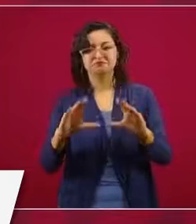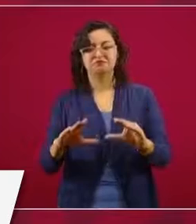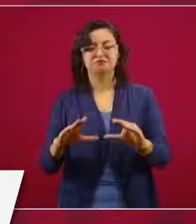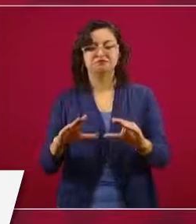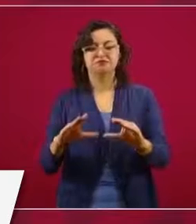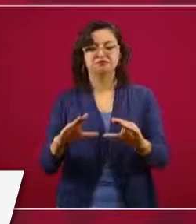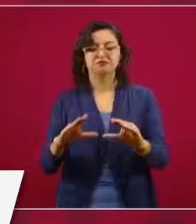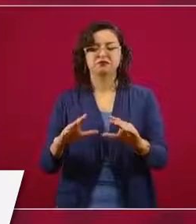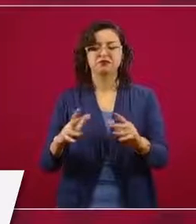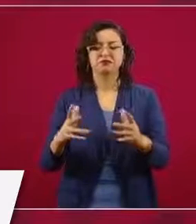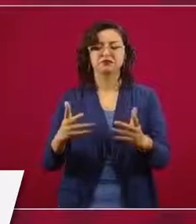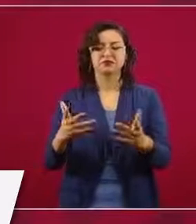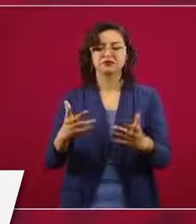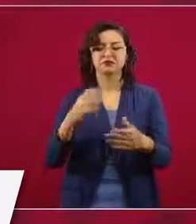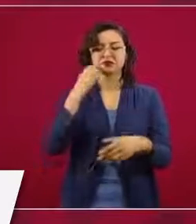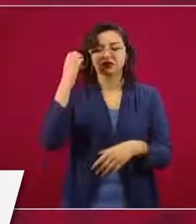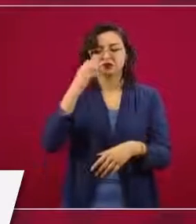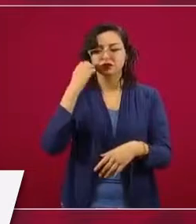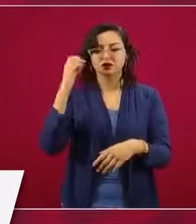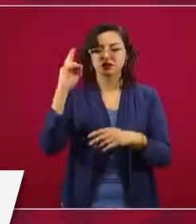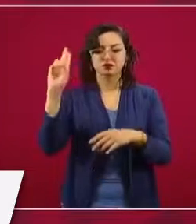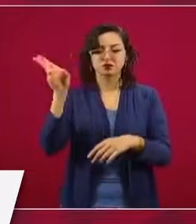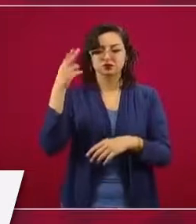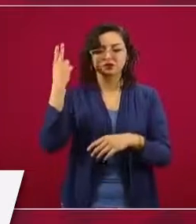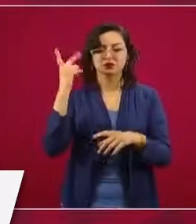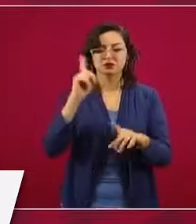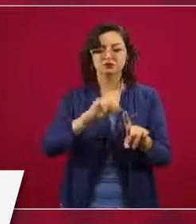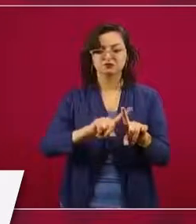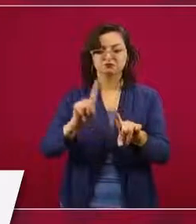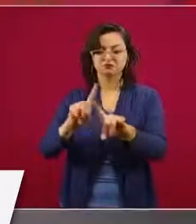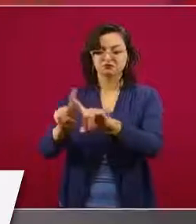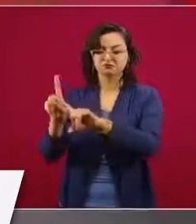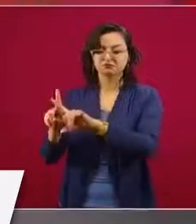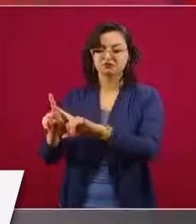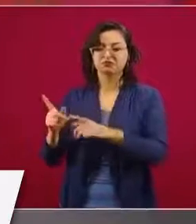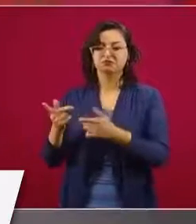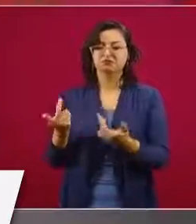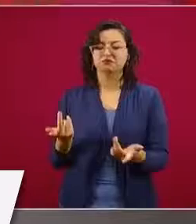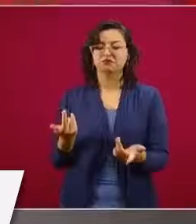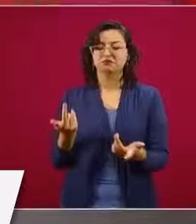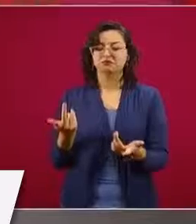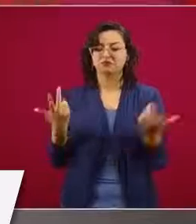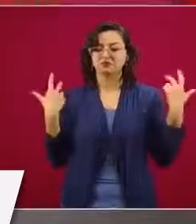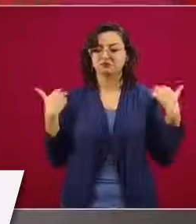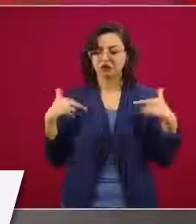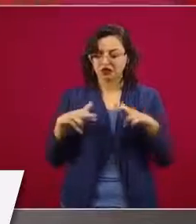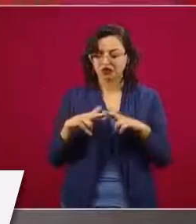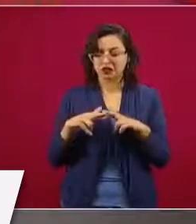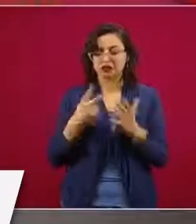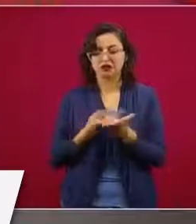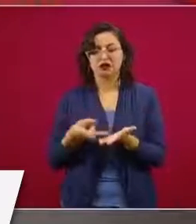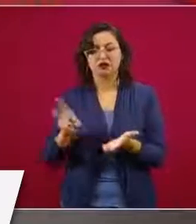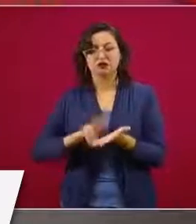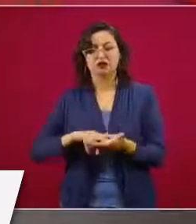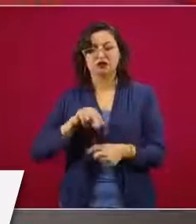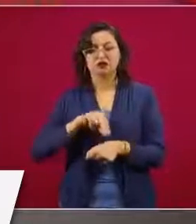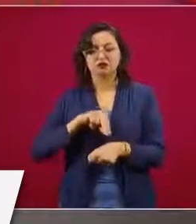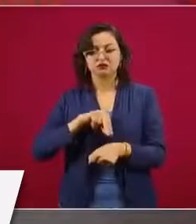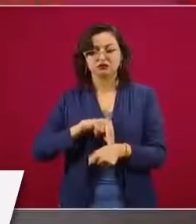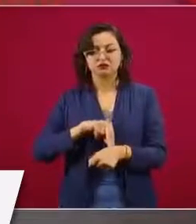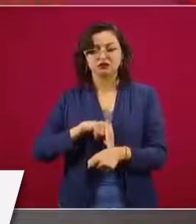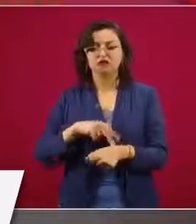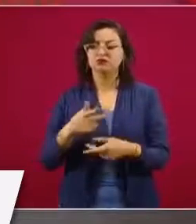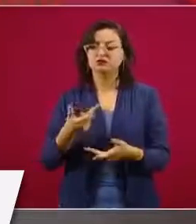las escuelas de medicina del país, que también